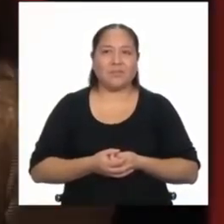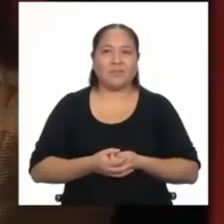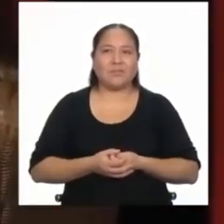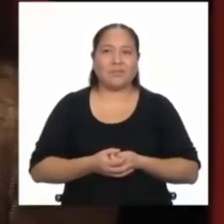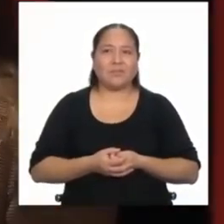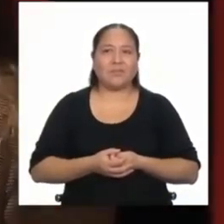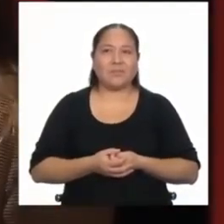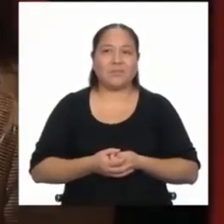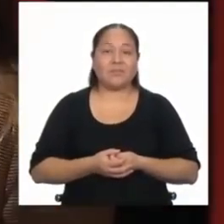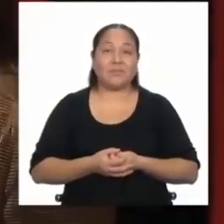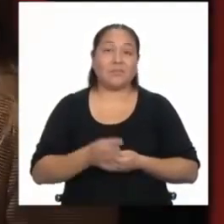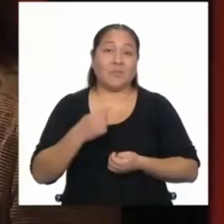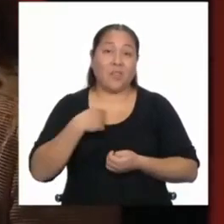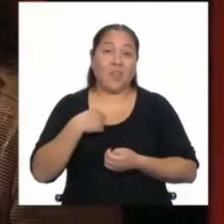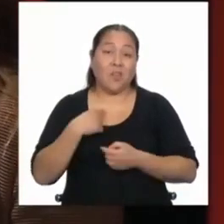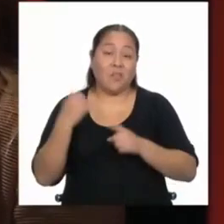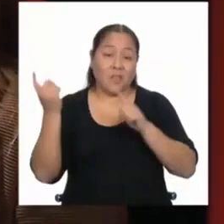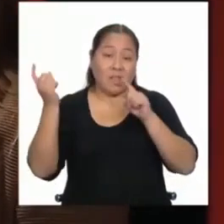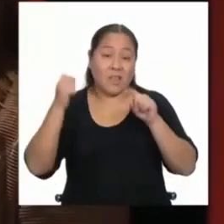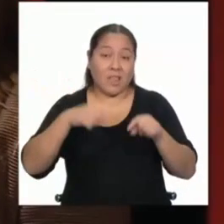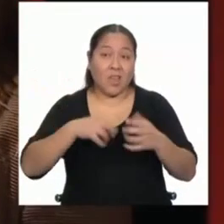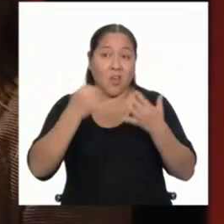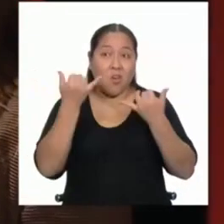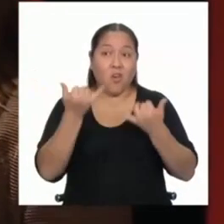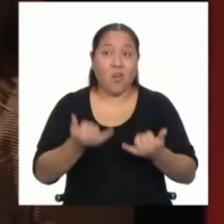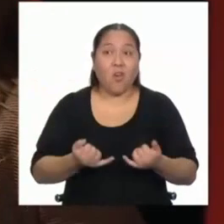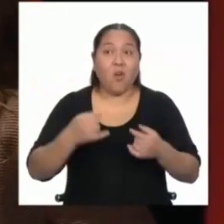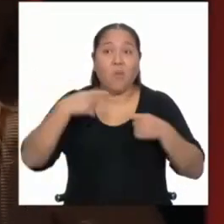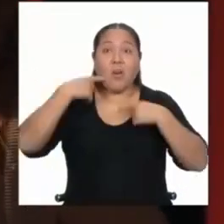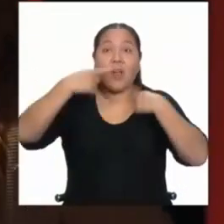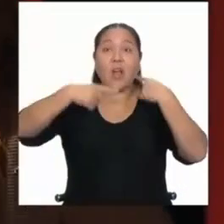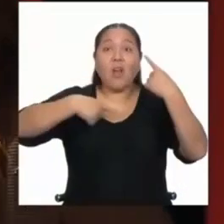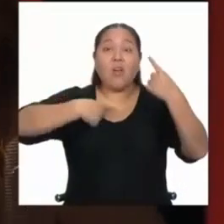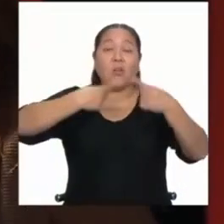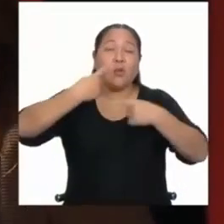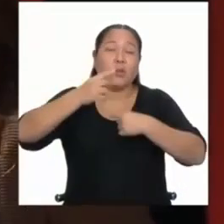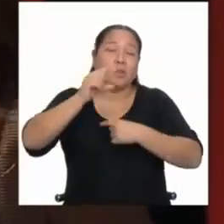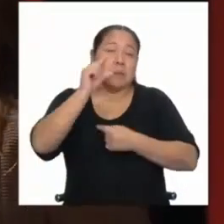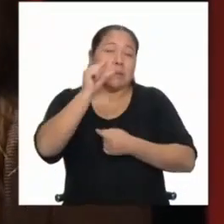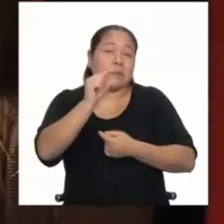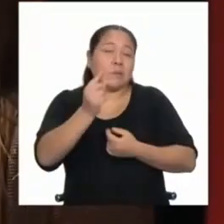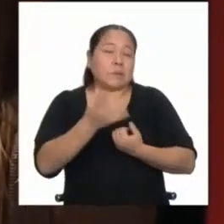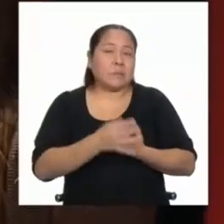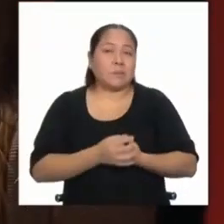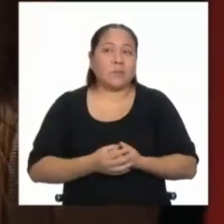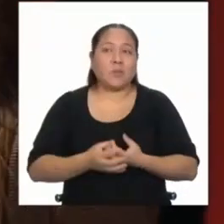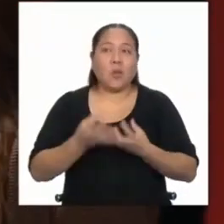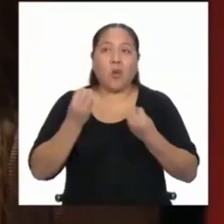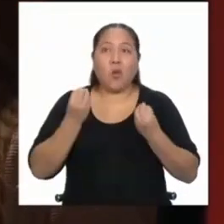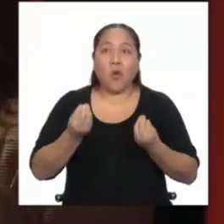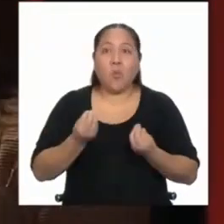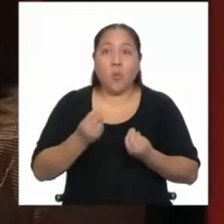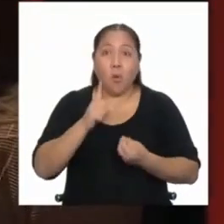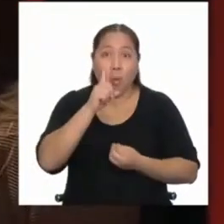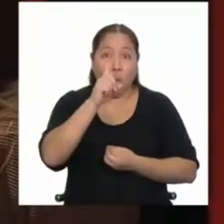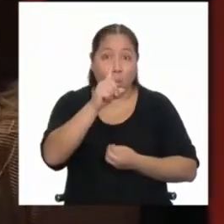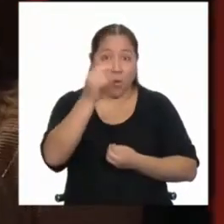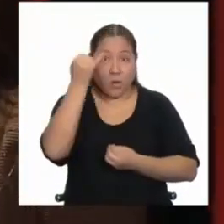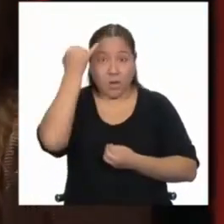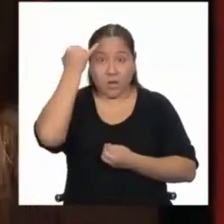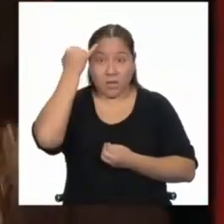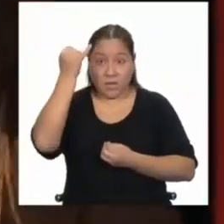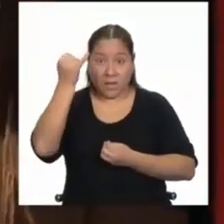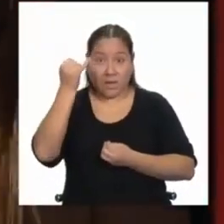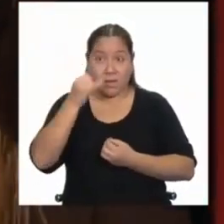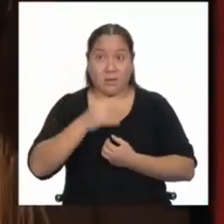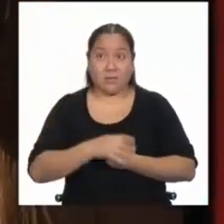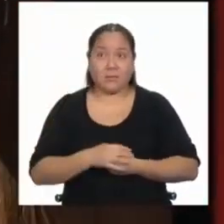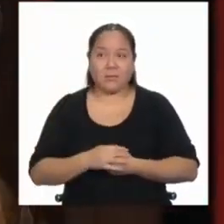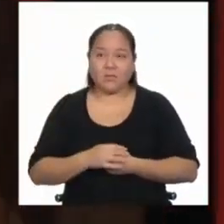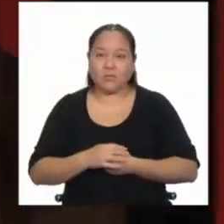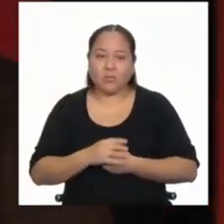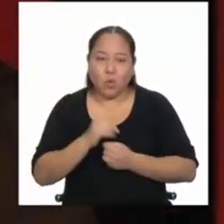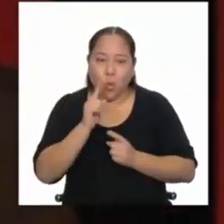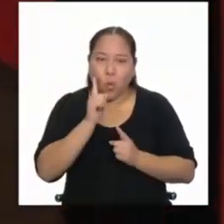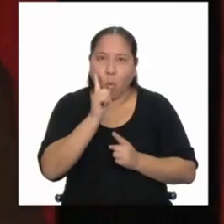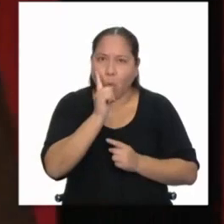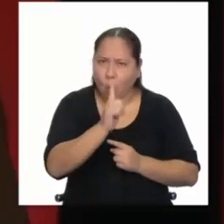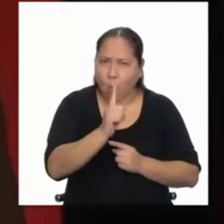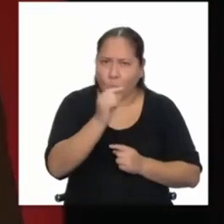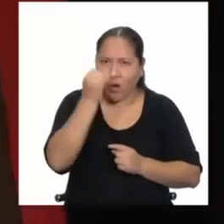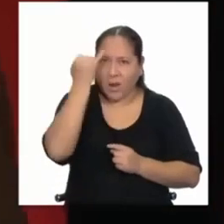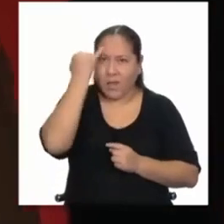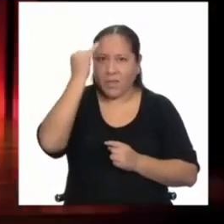Yo he venido hoy a contarles un poco como una simple idea, solo una idea,